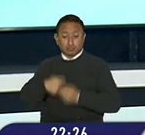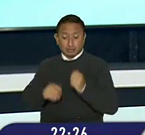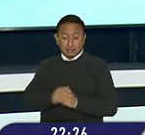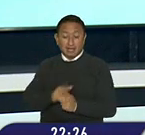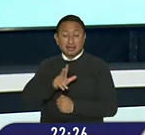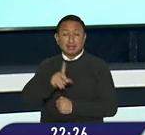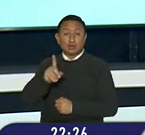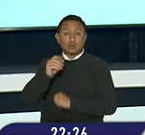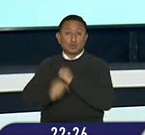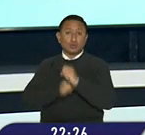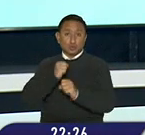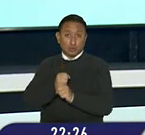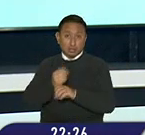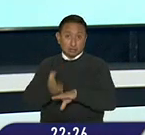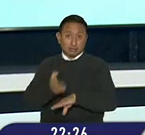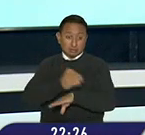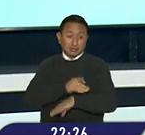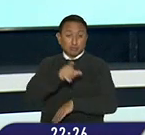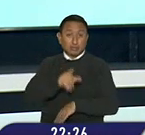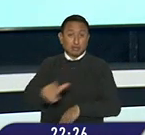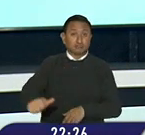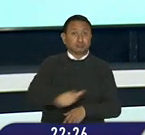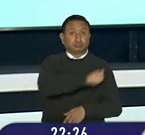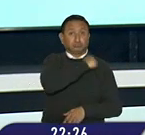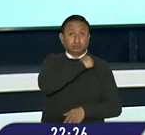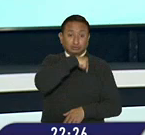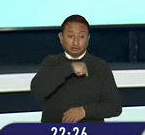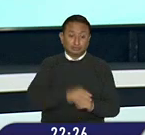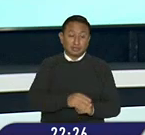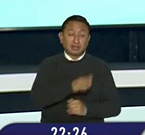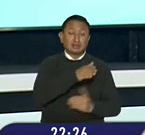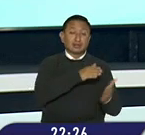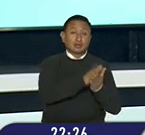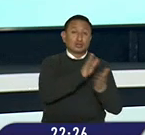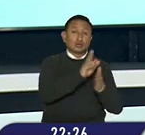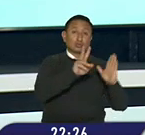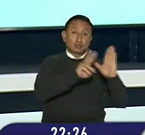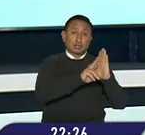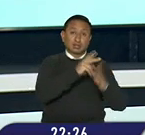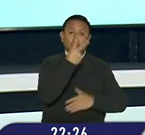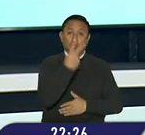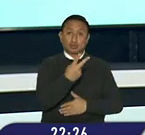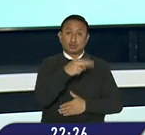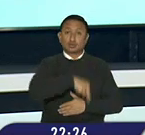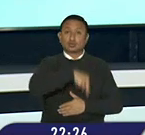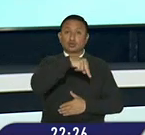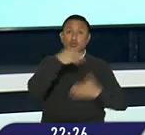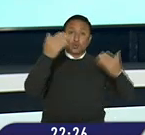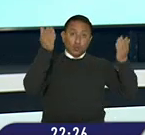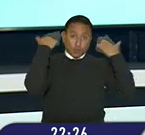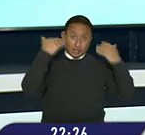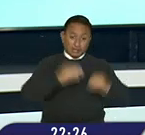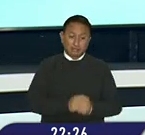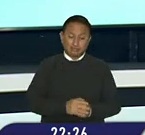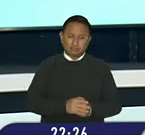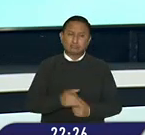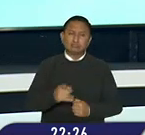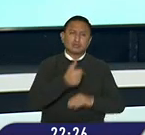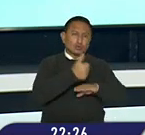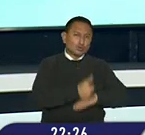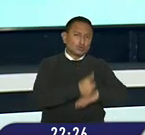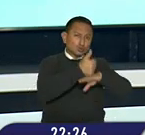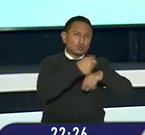años que fue secuestrado por varios sujetos en socio vivienda 2 al noroeste de Guayaquil según las